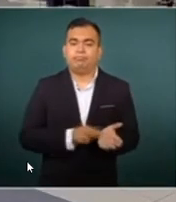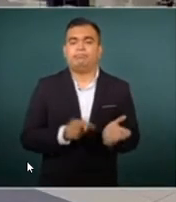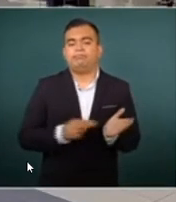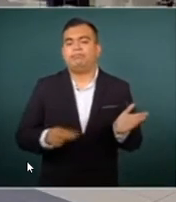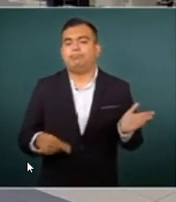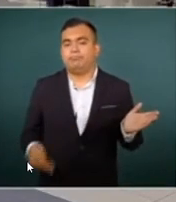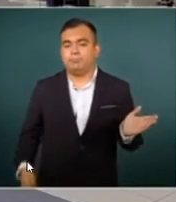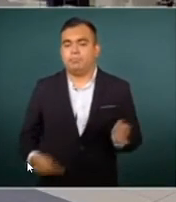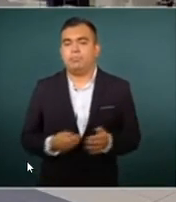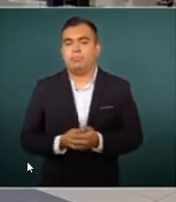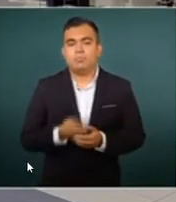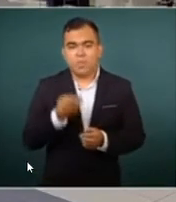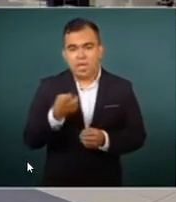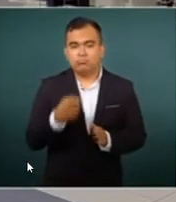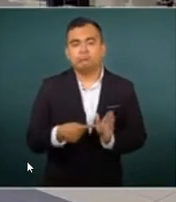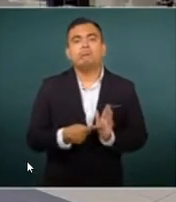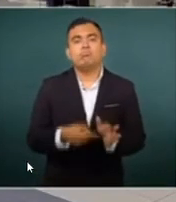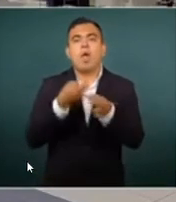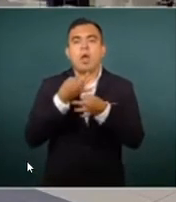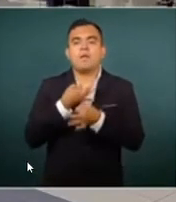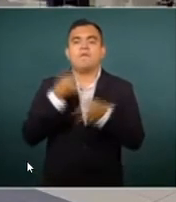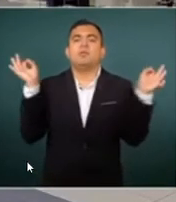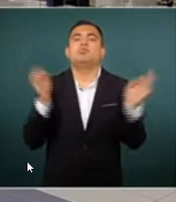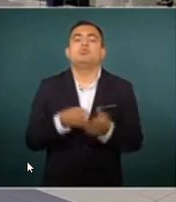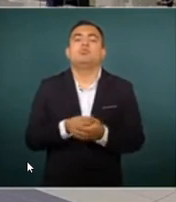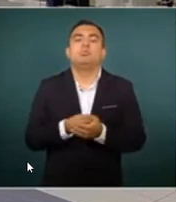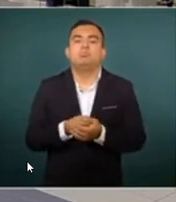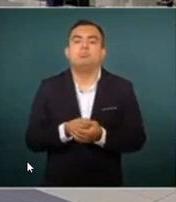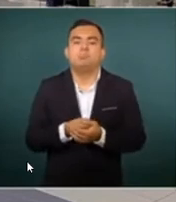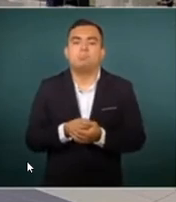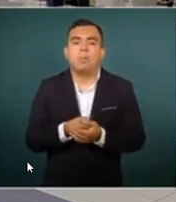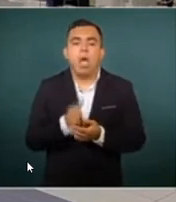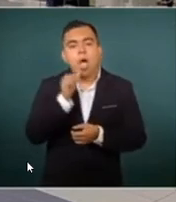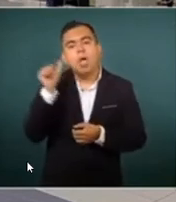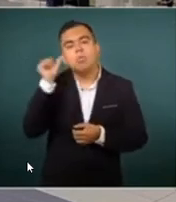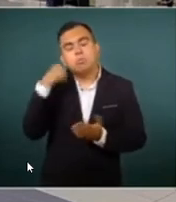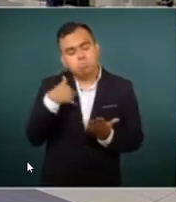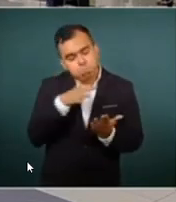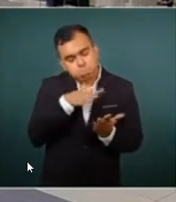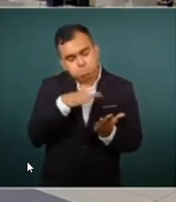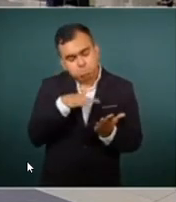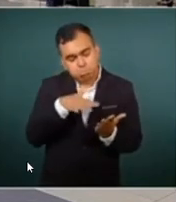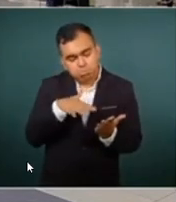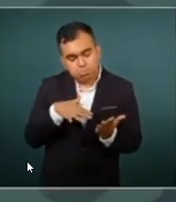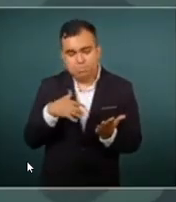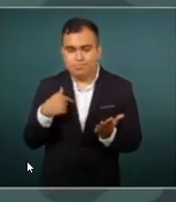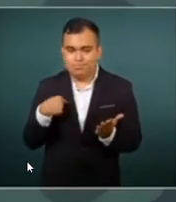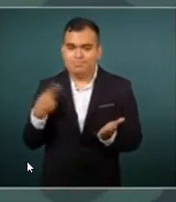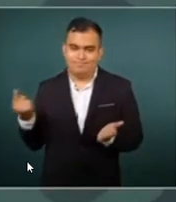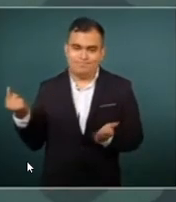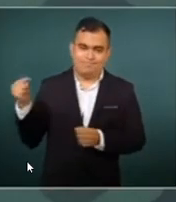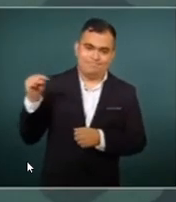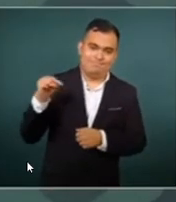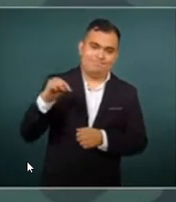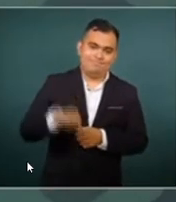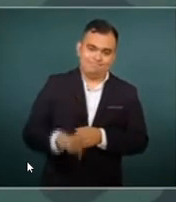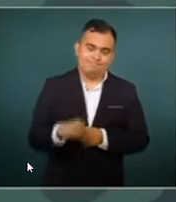ese es el manifiesto. Y ayer que lo leí llegando aquí precisamente